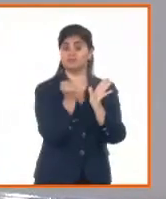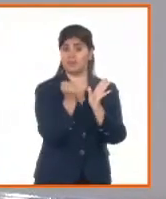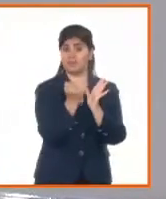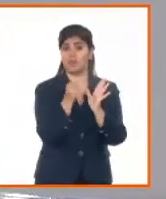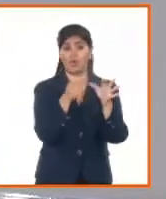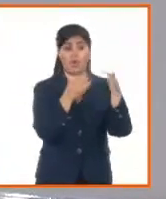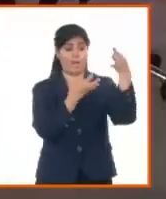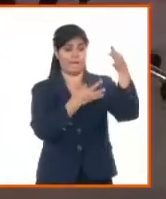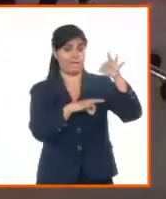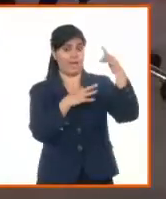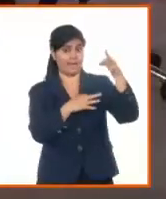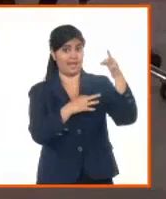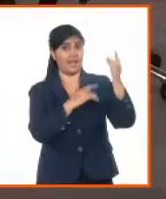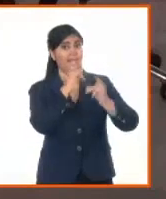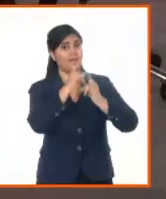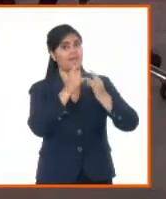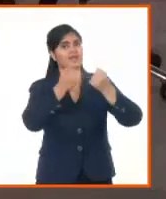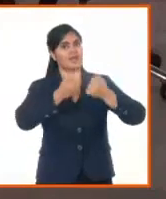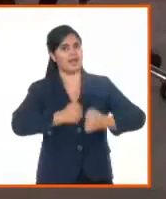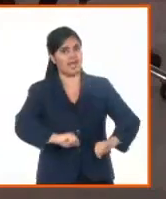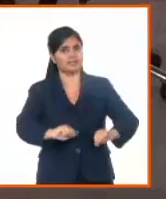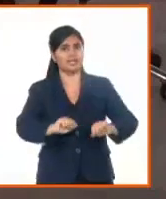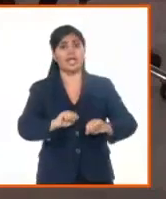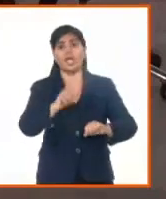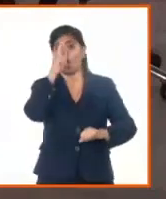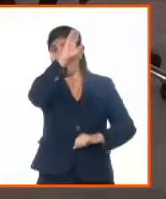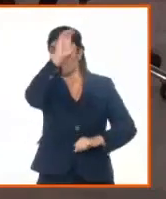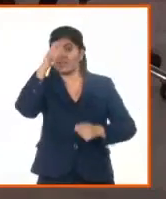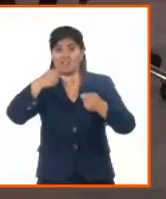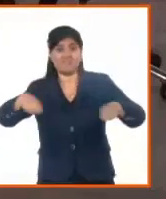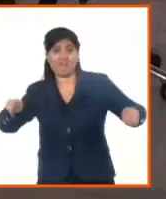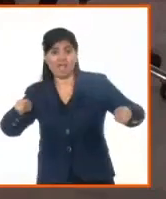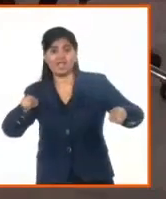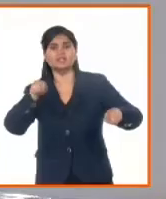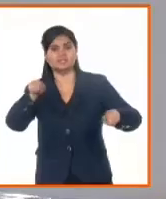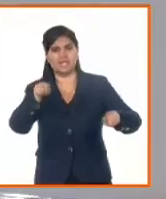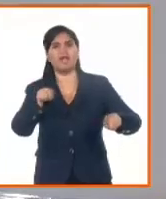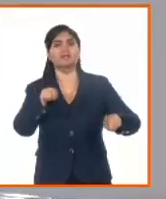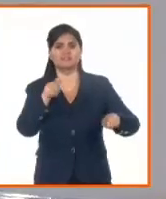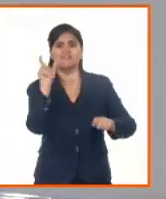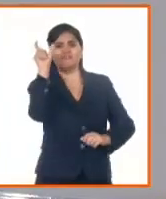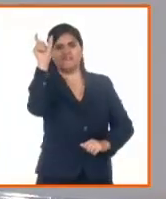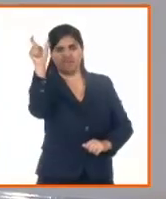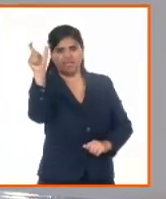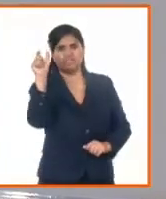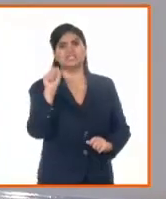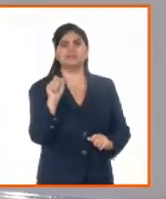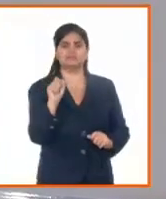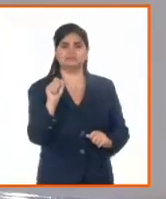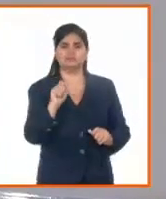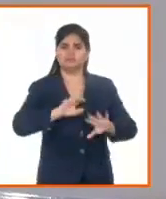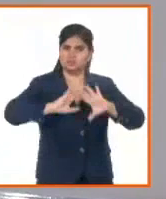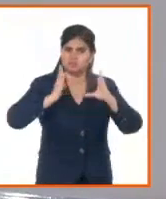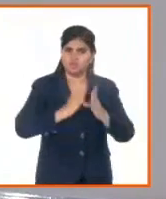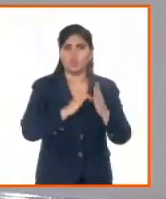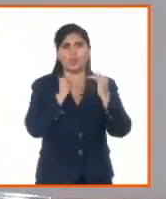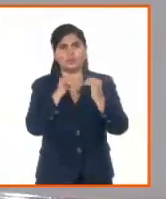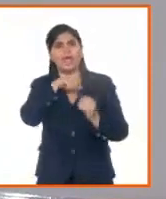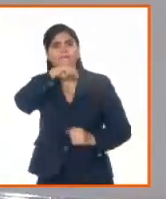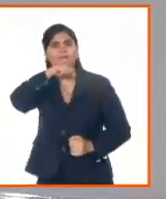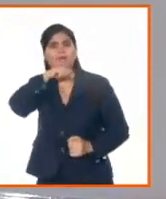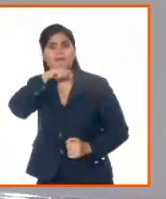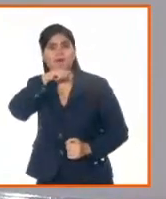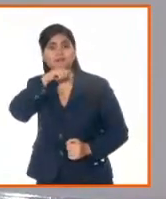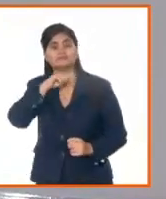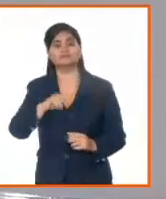las madres y los Y cuando el niño sale del hospital, ya sale inscrito. Ya sale. Pero también esto nos permite la interacción del registrador